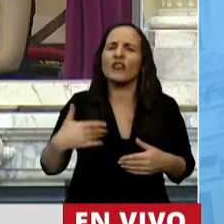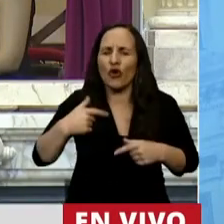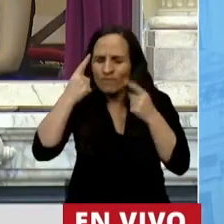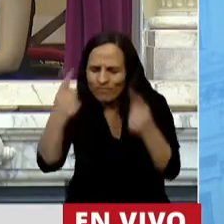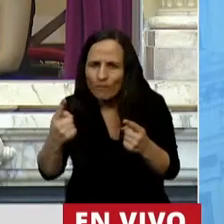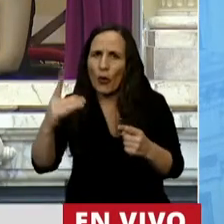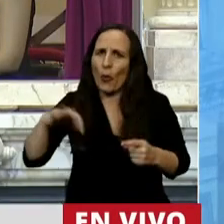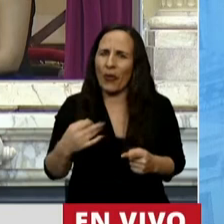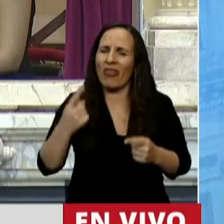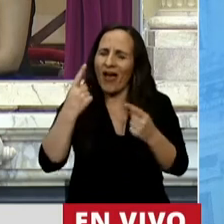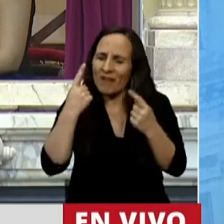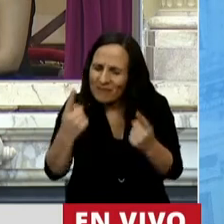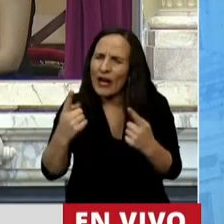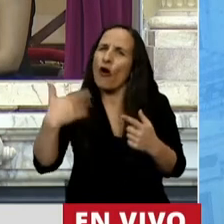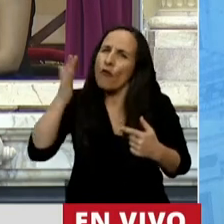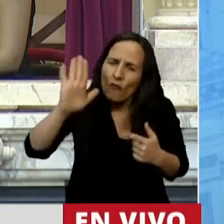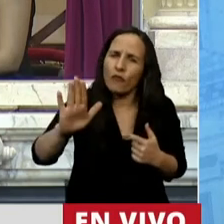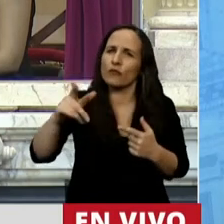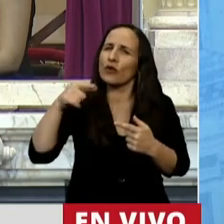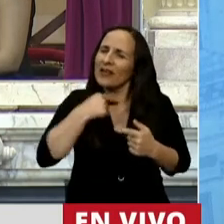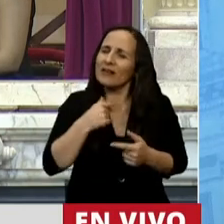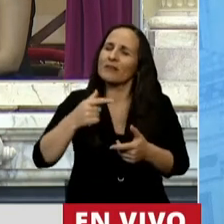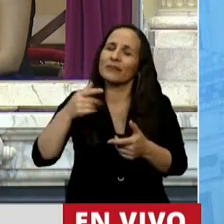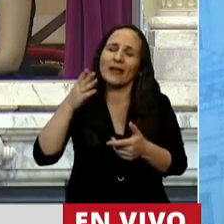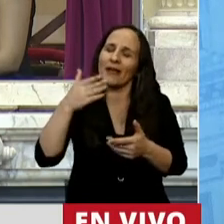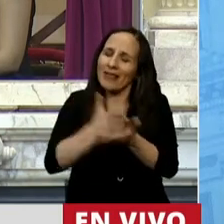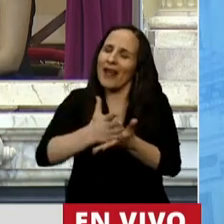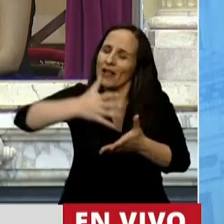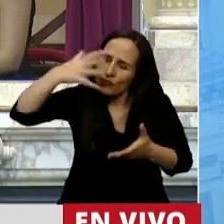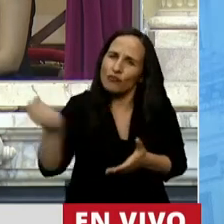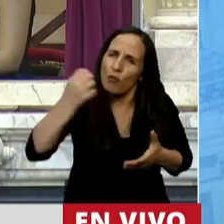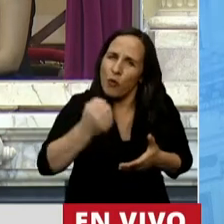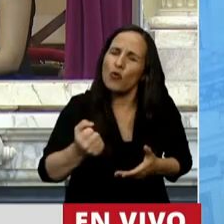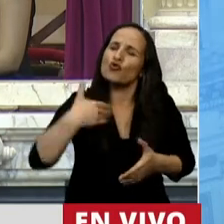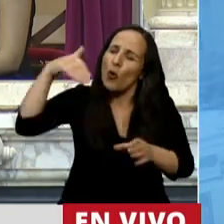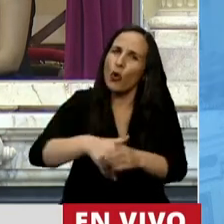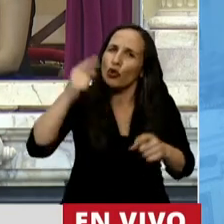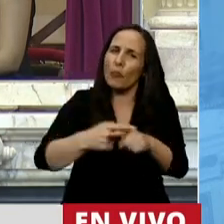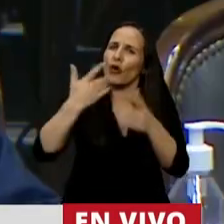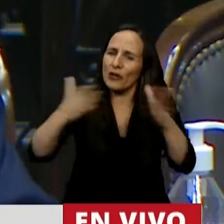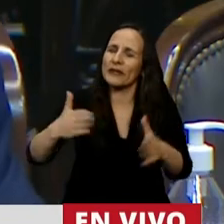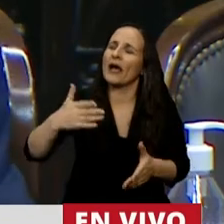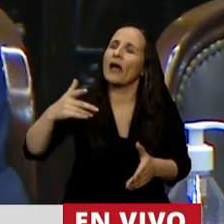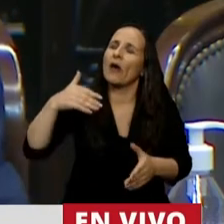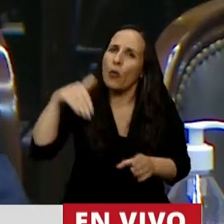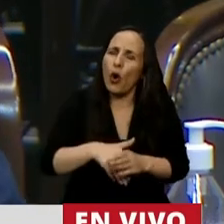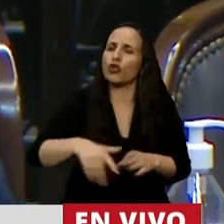porque creo en la esperanza para adelante, porque creo en la conquista de los derechos, voto por la libertad, voto que sea ley.